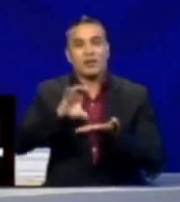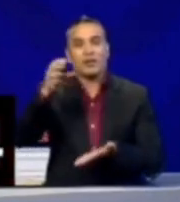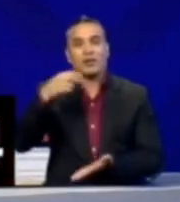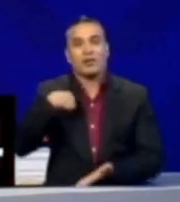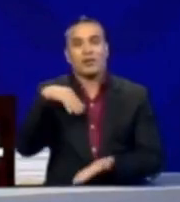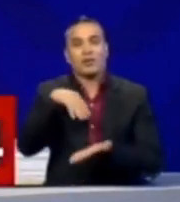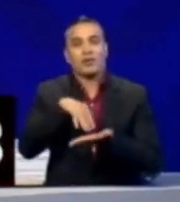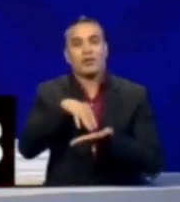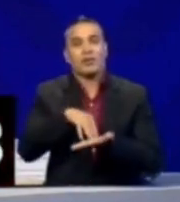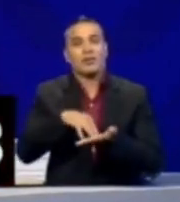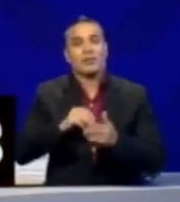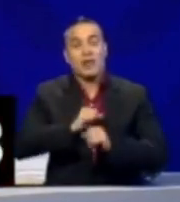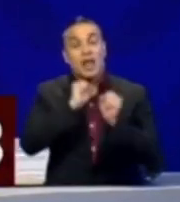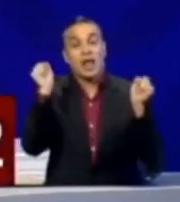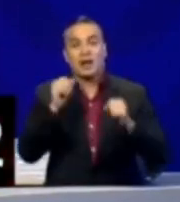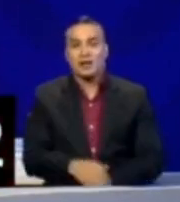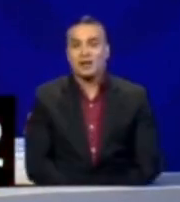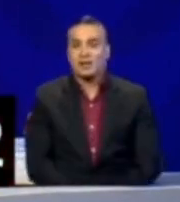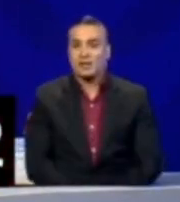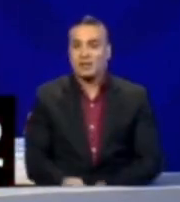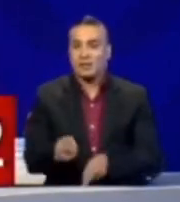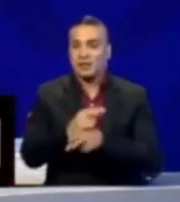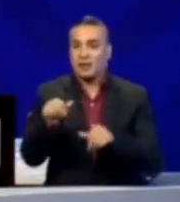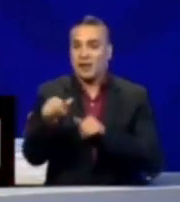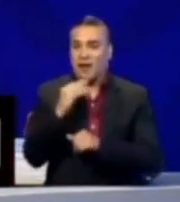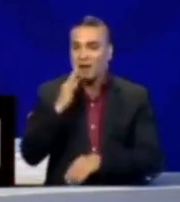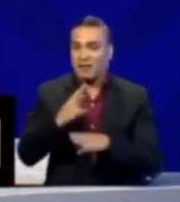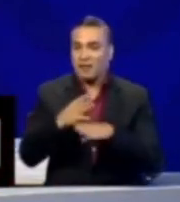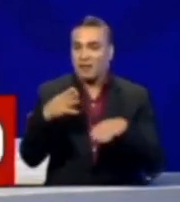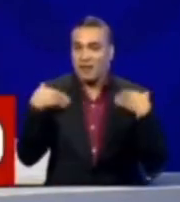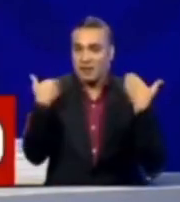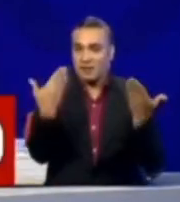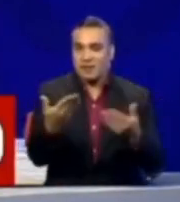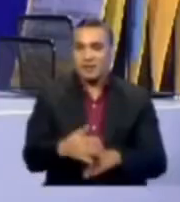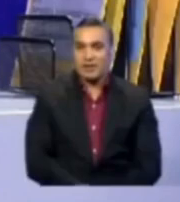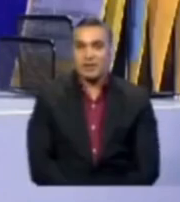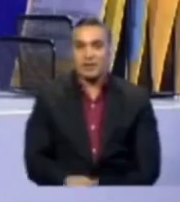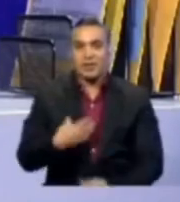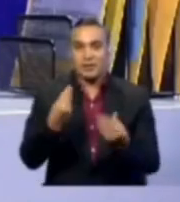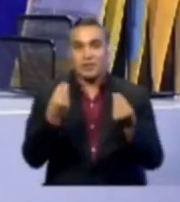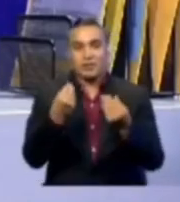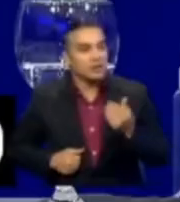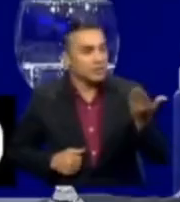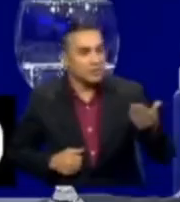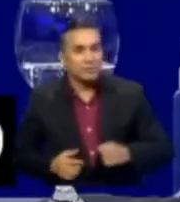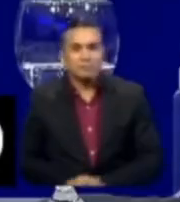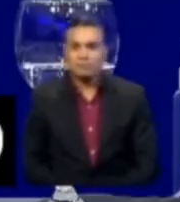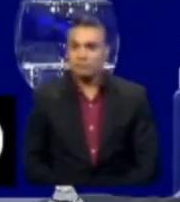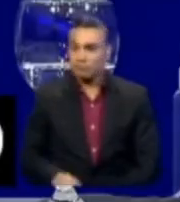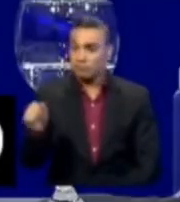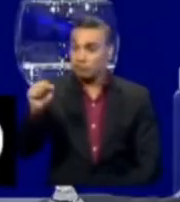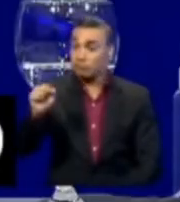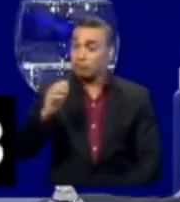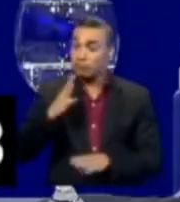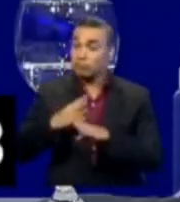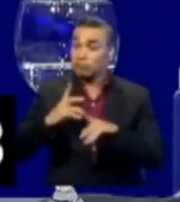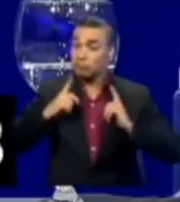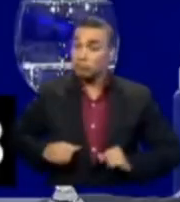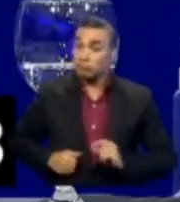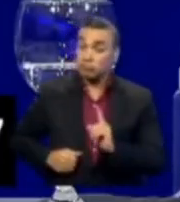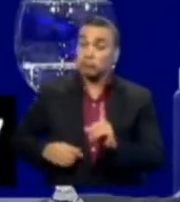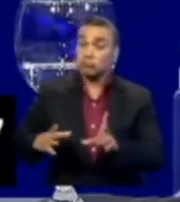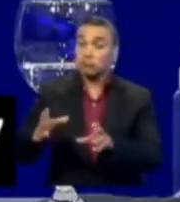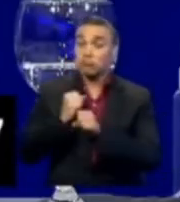colegio donde estudiaba en la mañana. De privilegios hablamos. Te felicito. Has tenido muchos privilegios. Estamos hablando de salud y